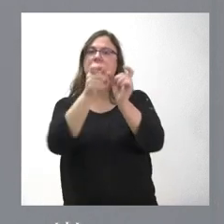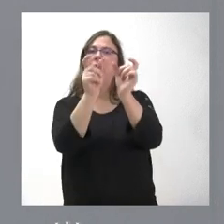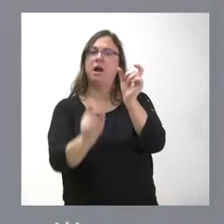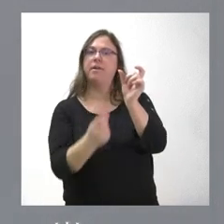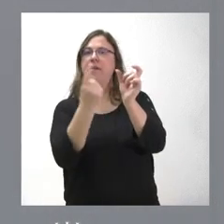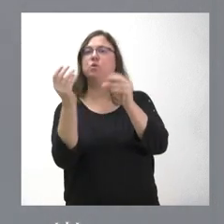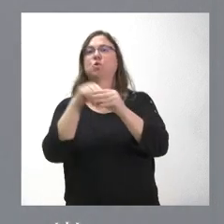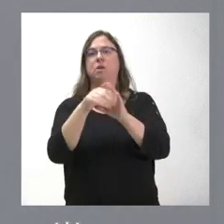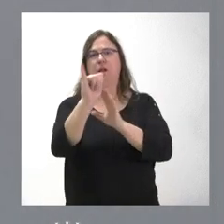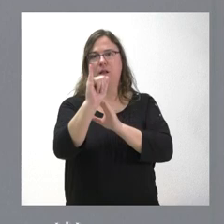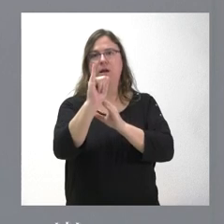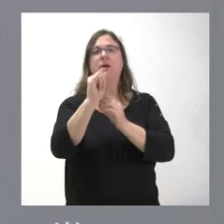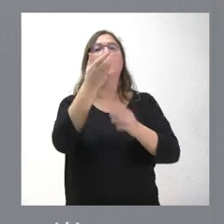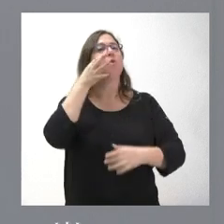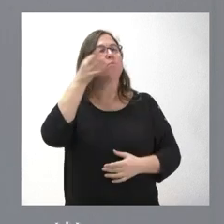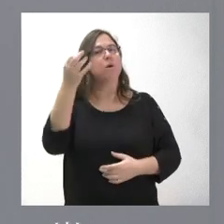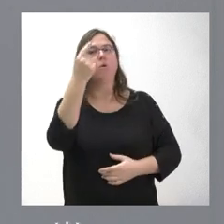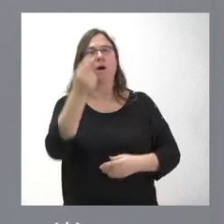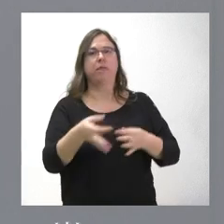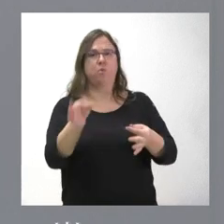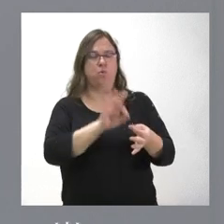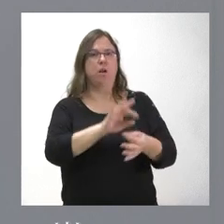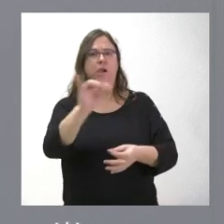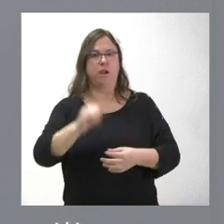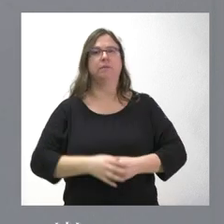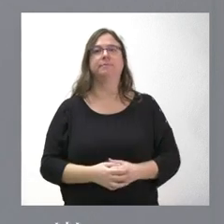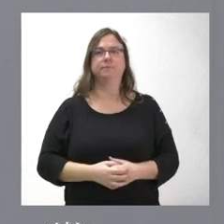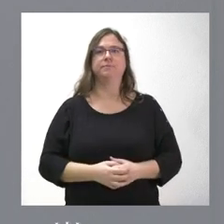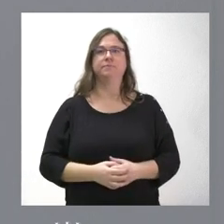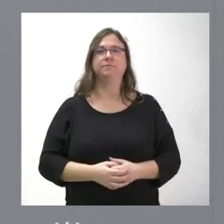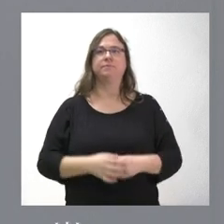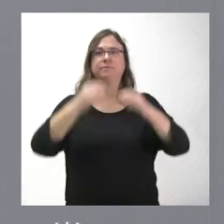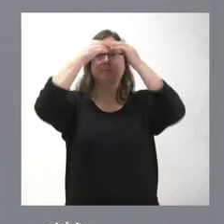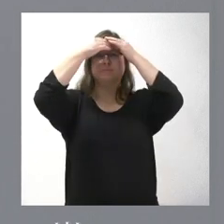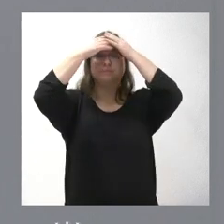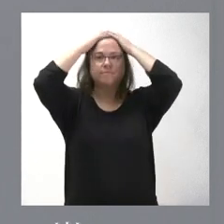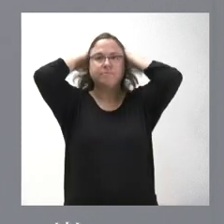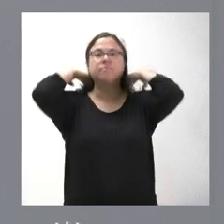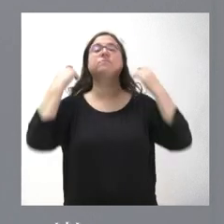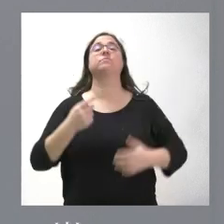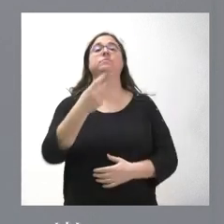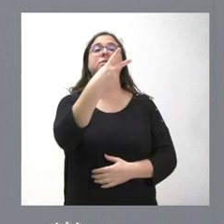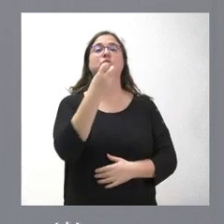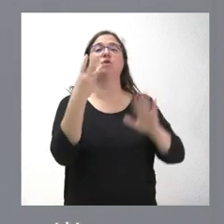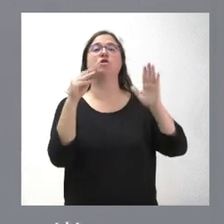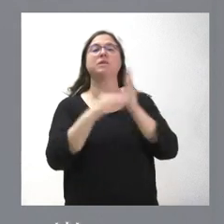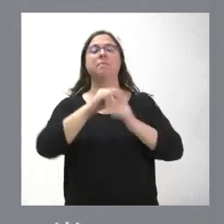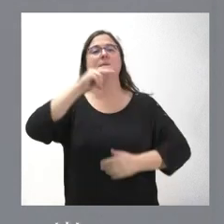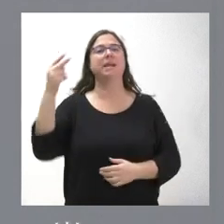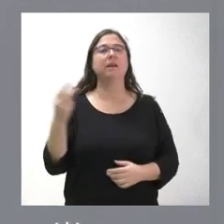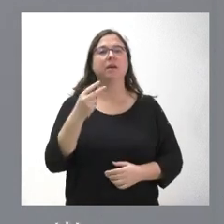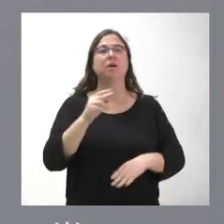el contenido y el municipio donde se va a realizar cada una de ellas. 280.000 euros para